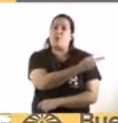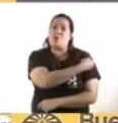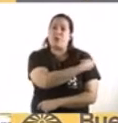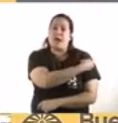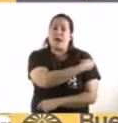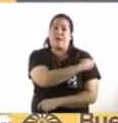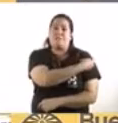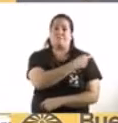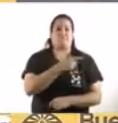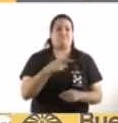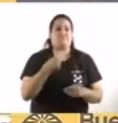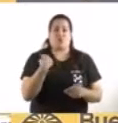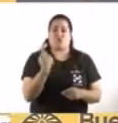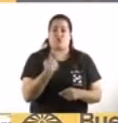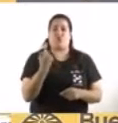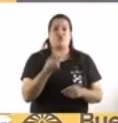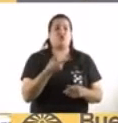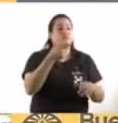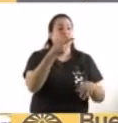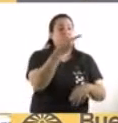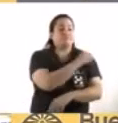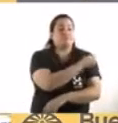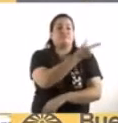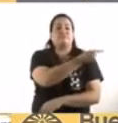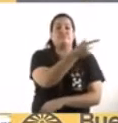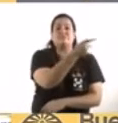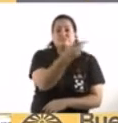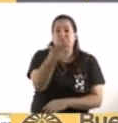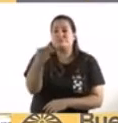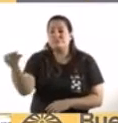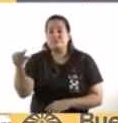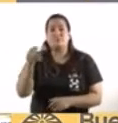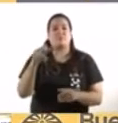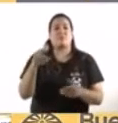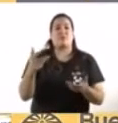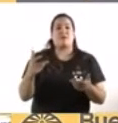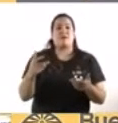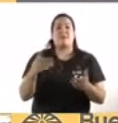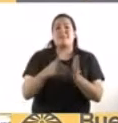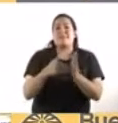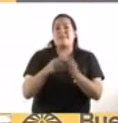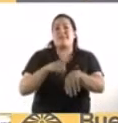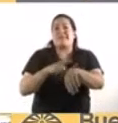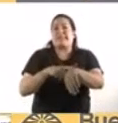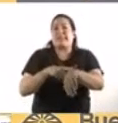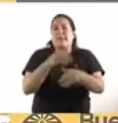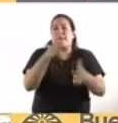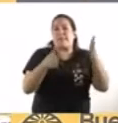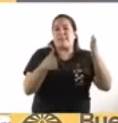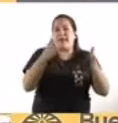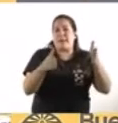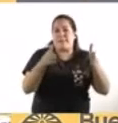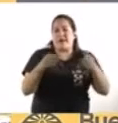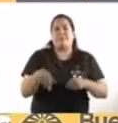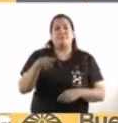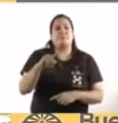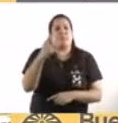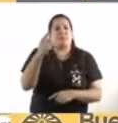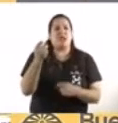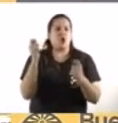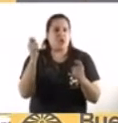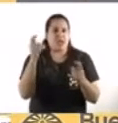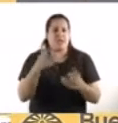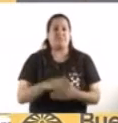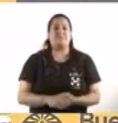Se aplica en el momento que le toca a cada uno. Empezamos por los trabajadores de la salud, los que están en la primera línea de combate en la